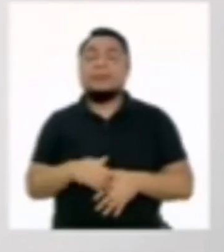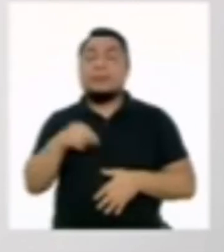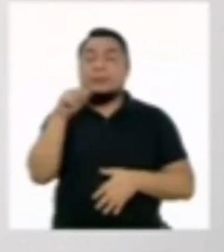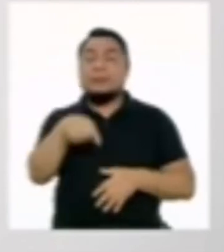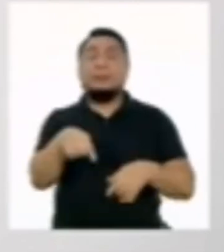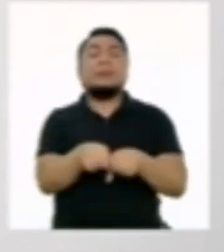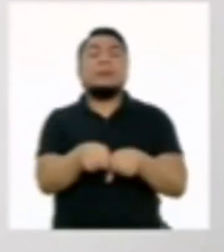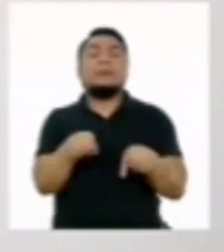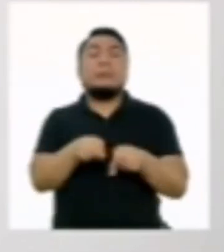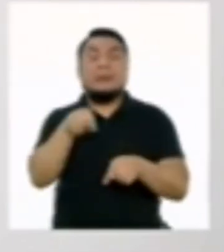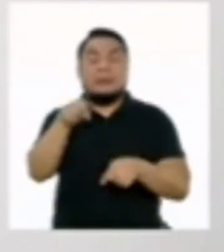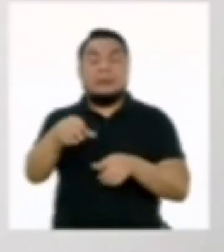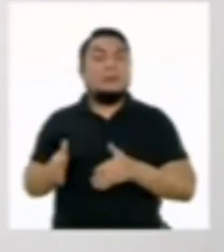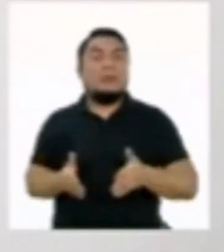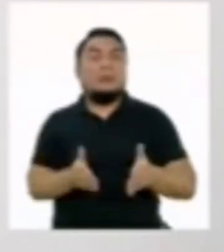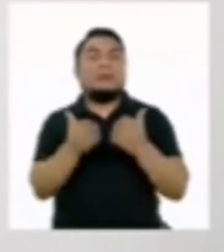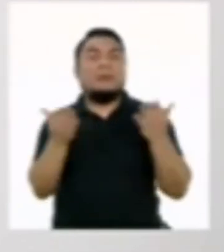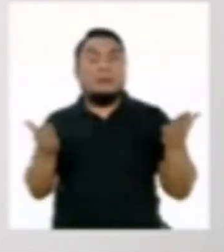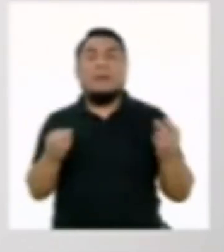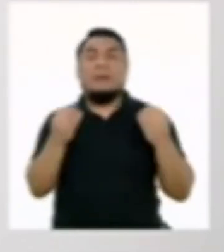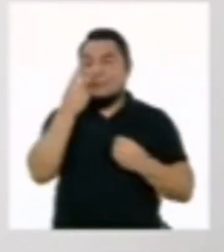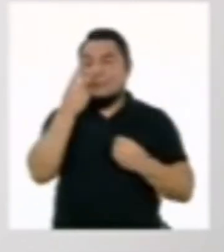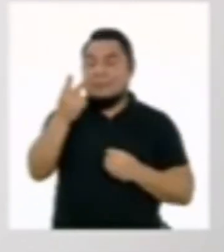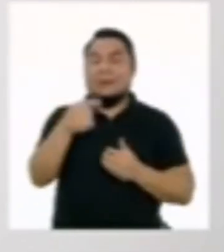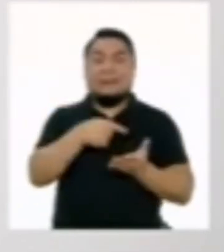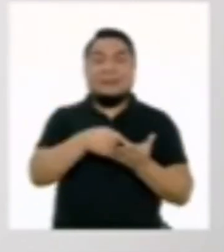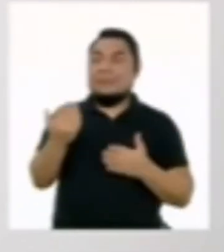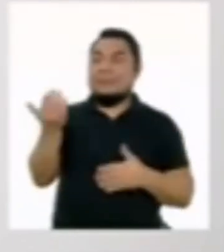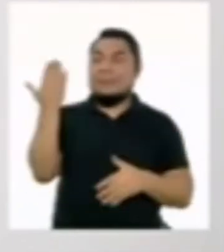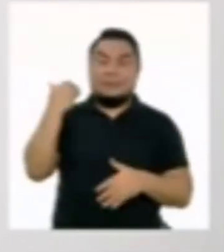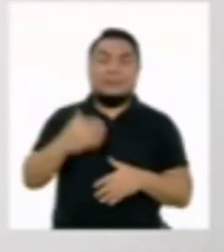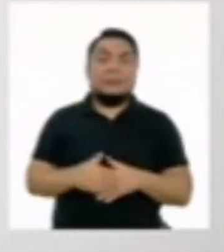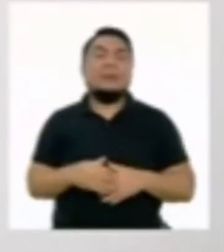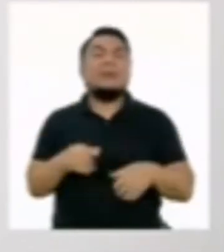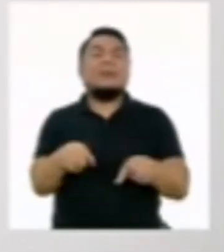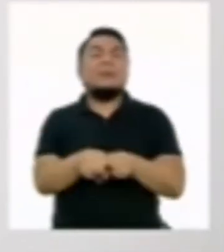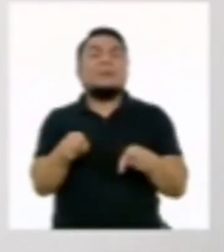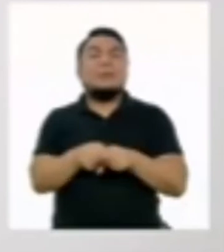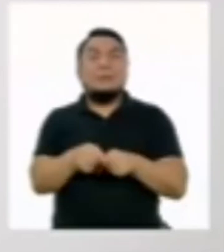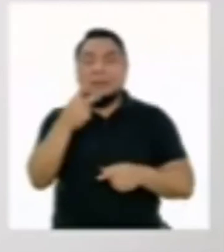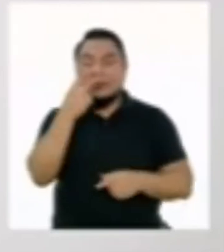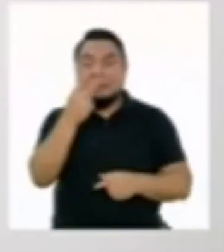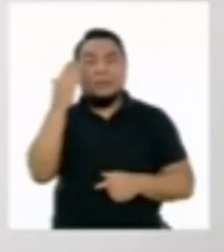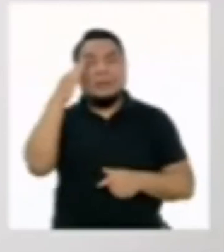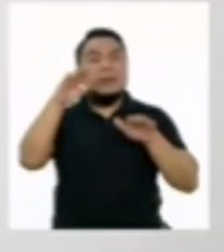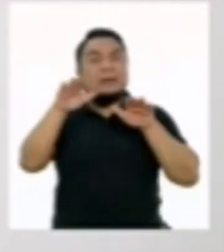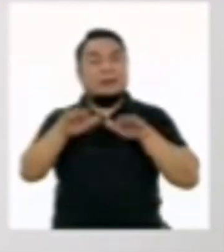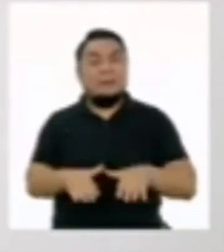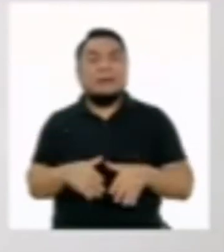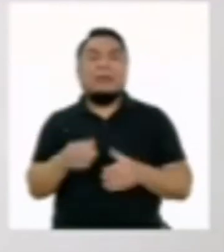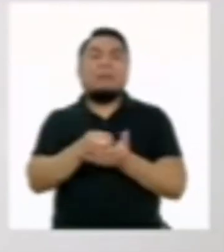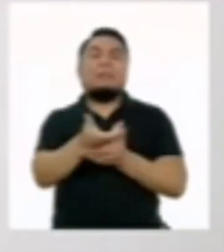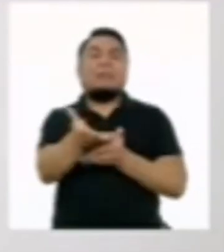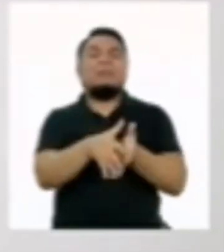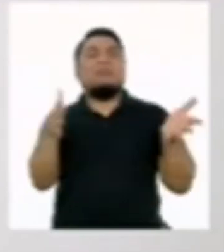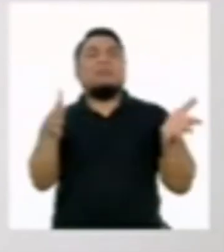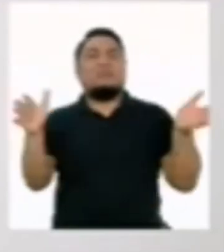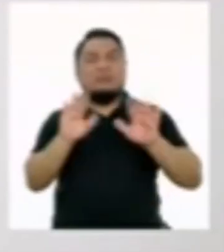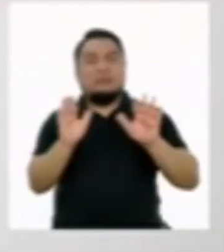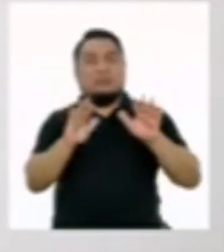Asimismo, de esa forma, como vimos la semana anterior, también se evita gastar de más.